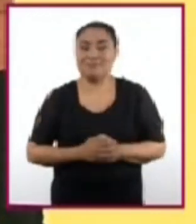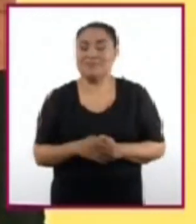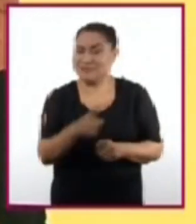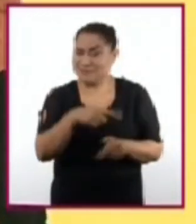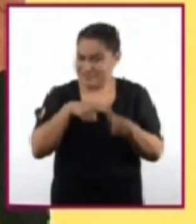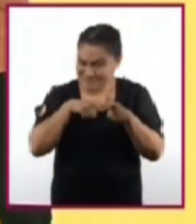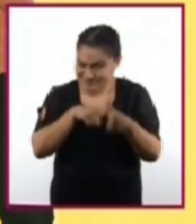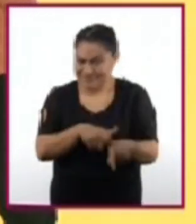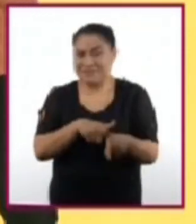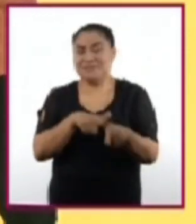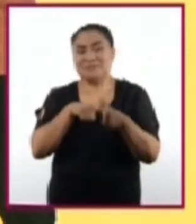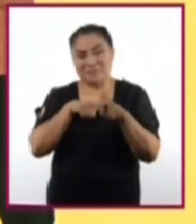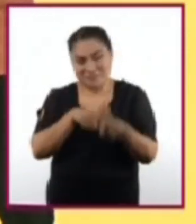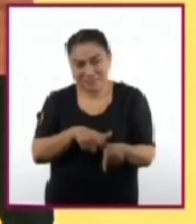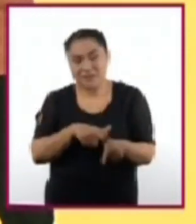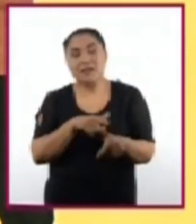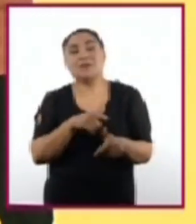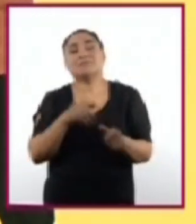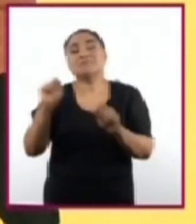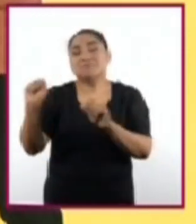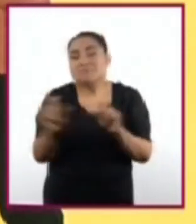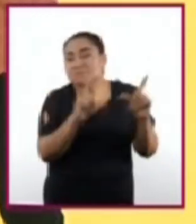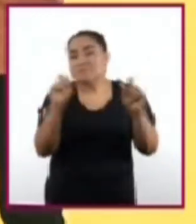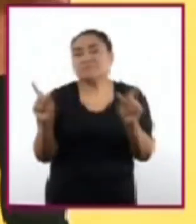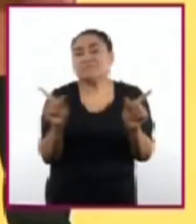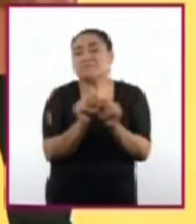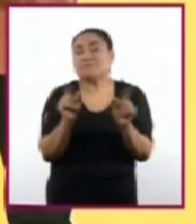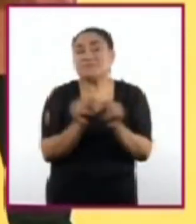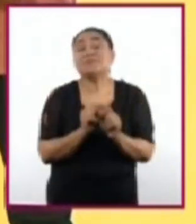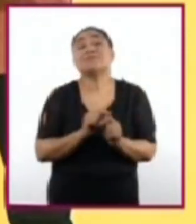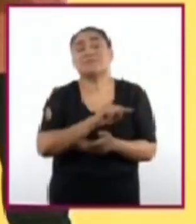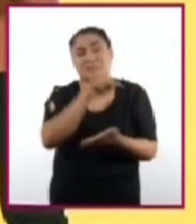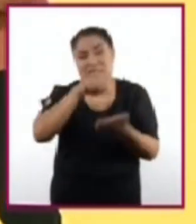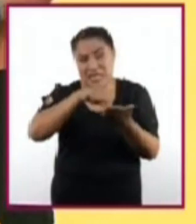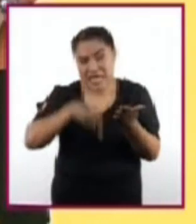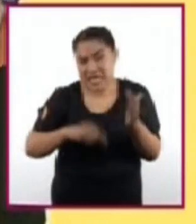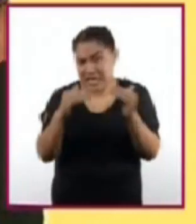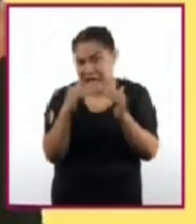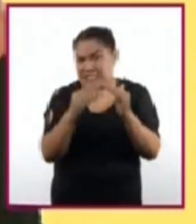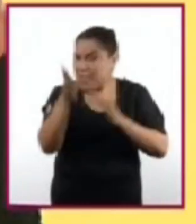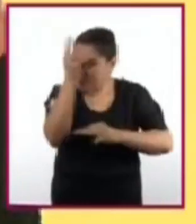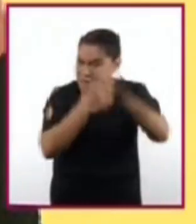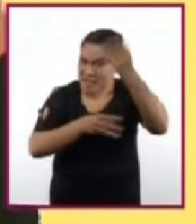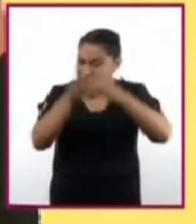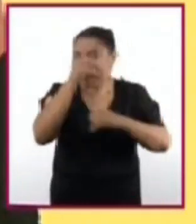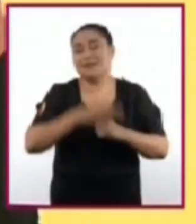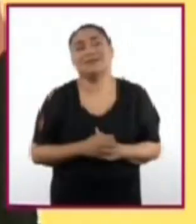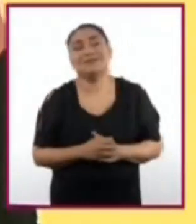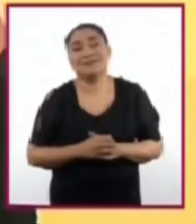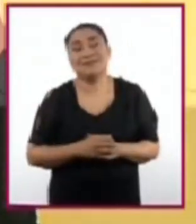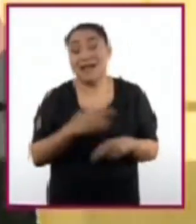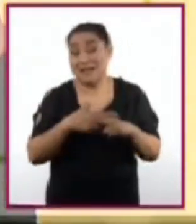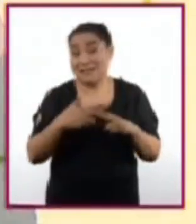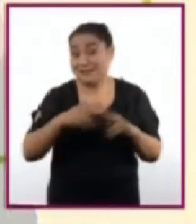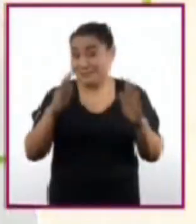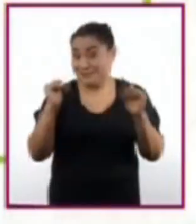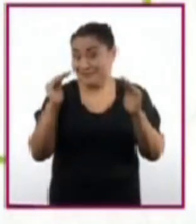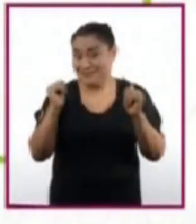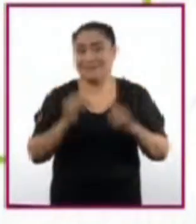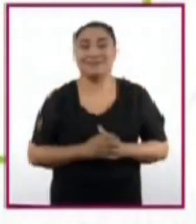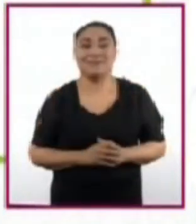de seguir con nosotros a través de las cápsulas y programas Aprenda en Casa. ¡Hasta pronto! en